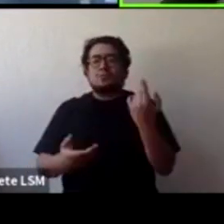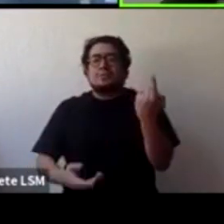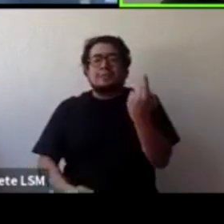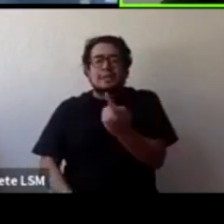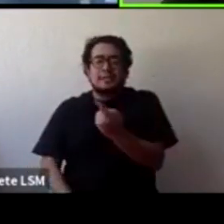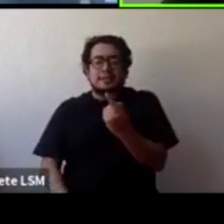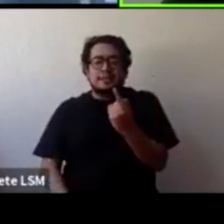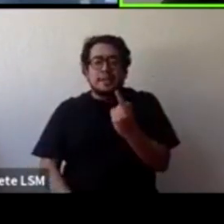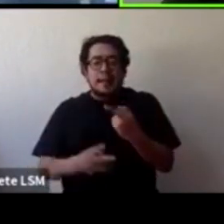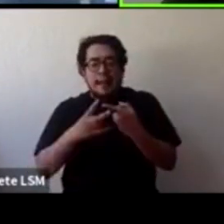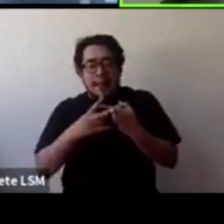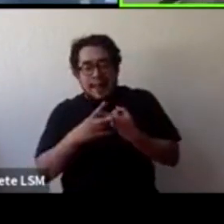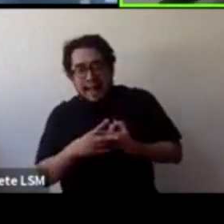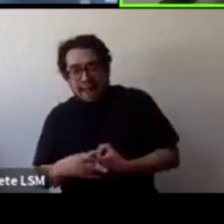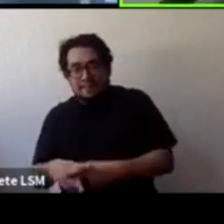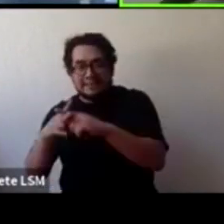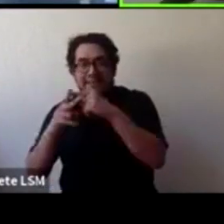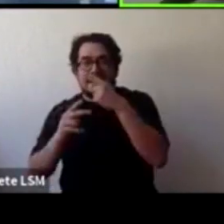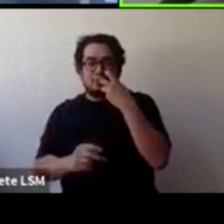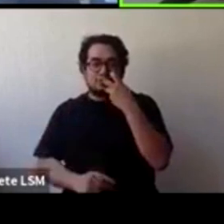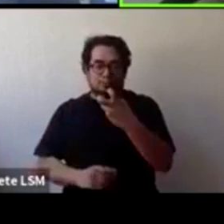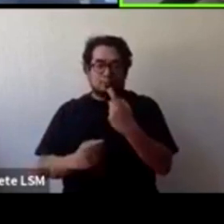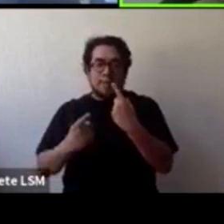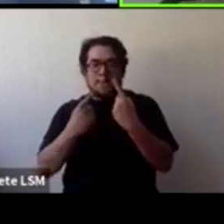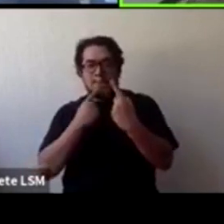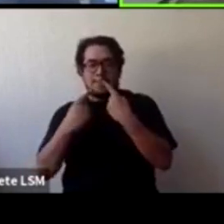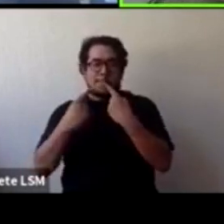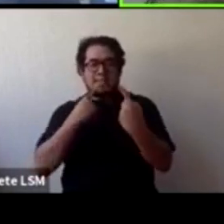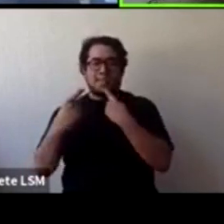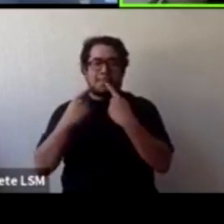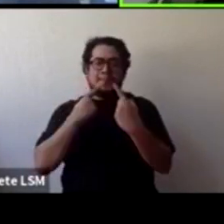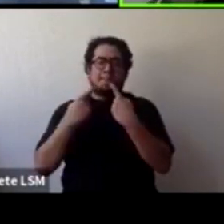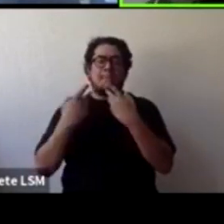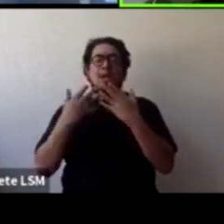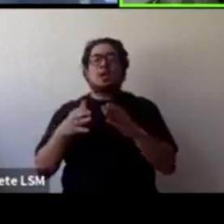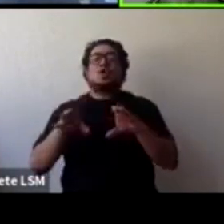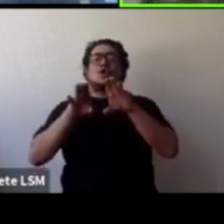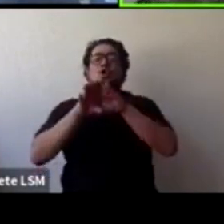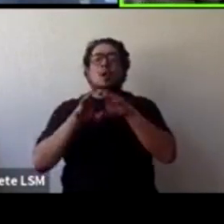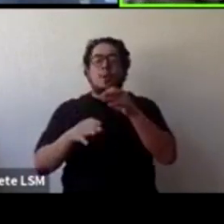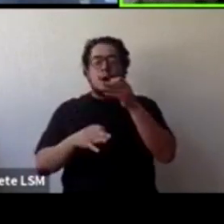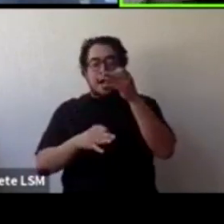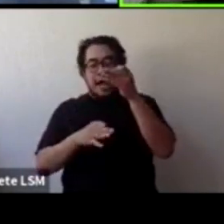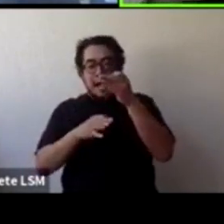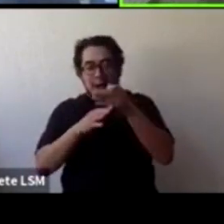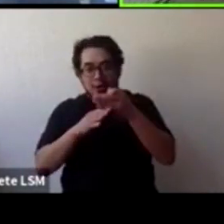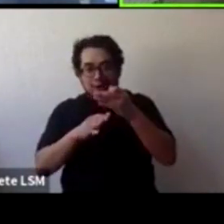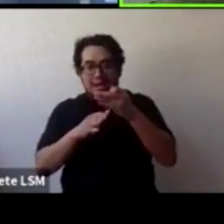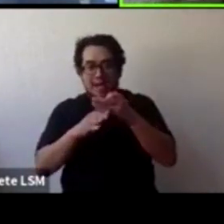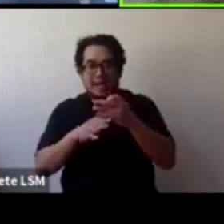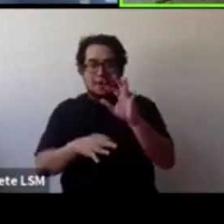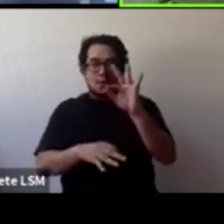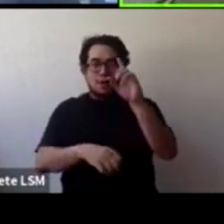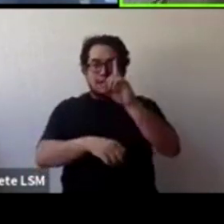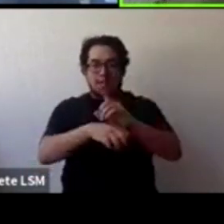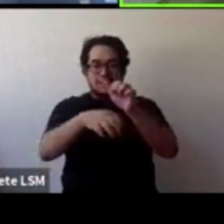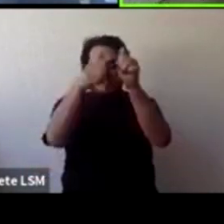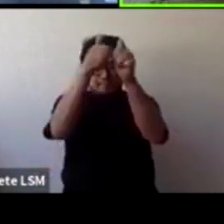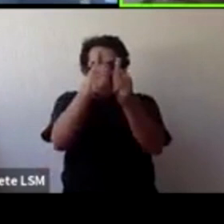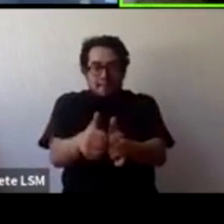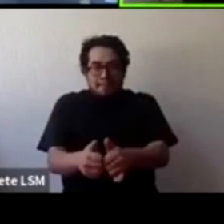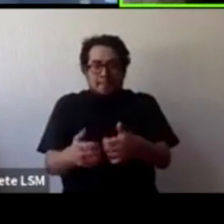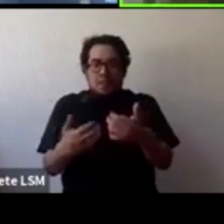empezamos empezamos esta conversación hablando de cómo ha en esta época de reclusión subido el comercio de